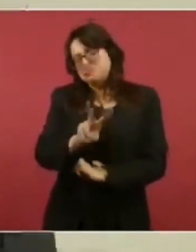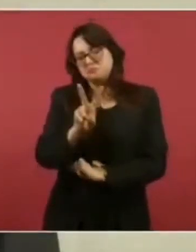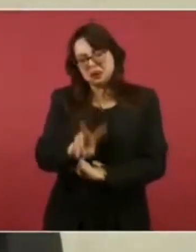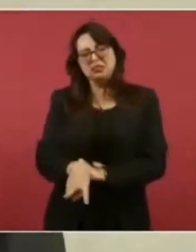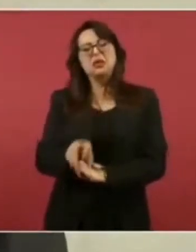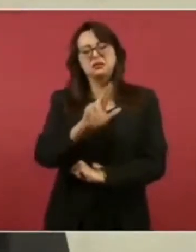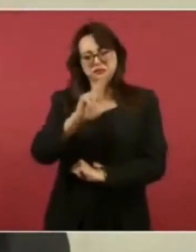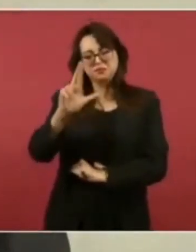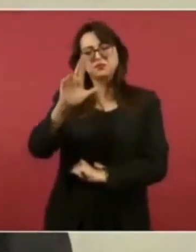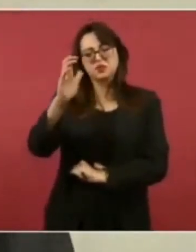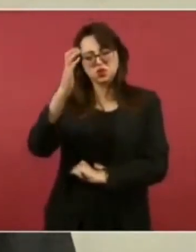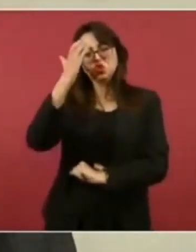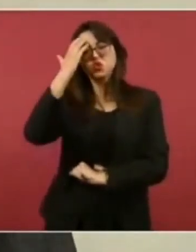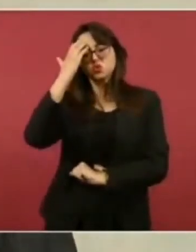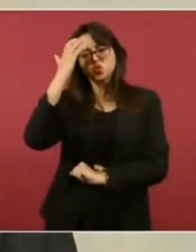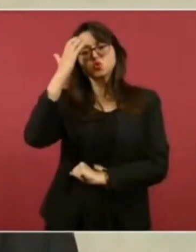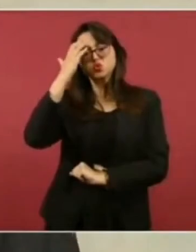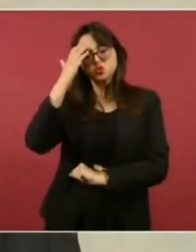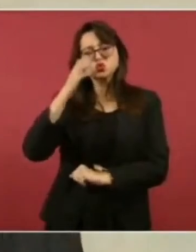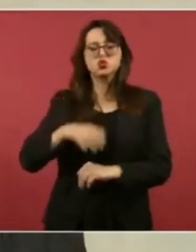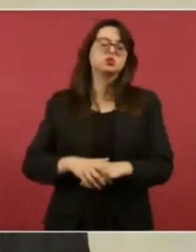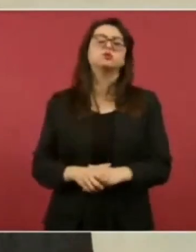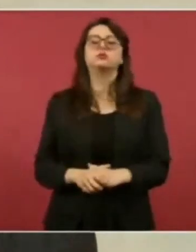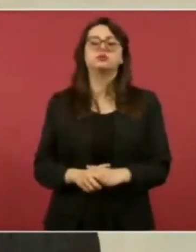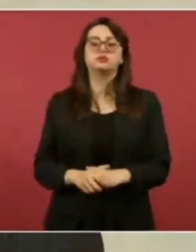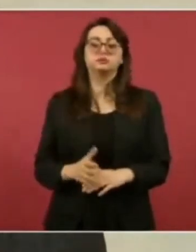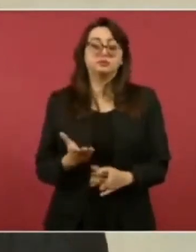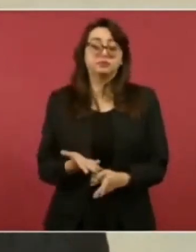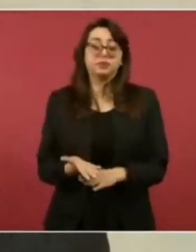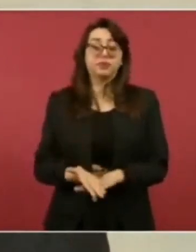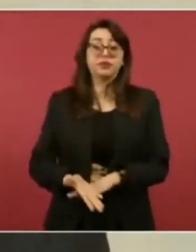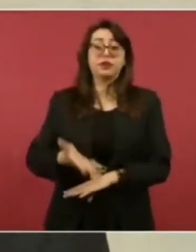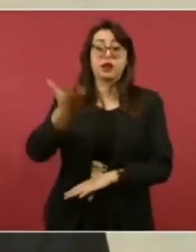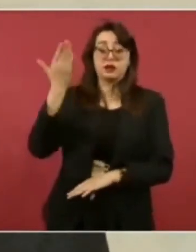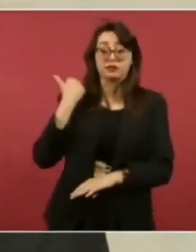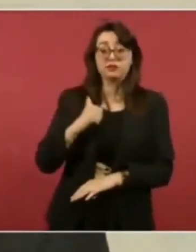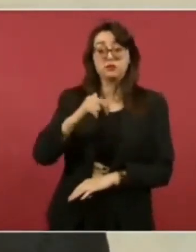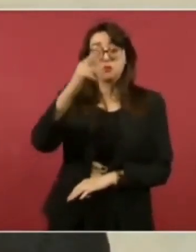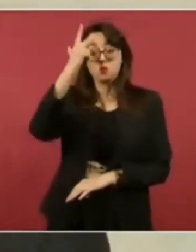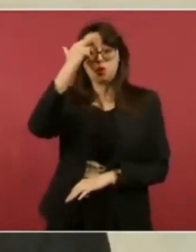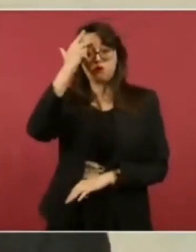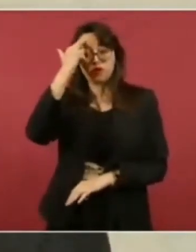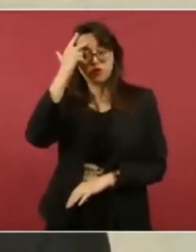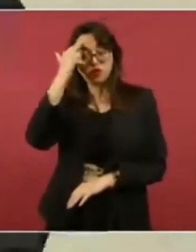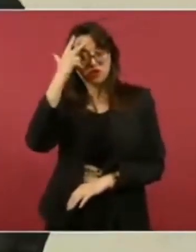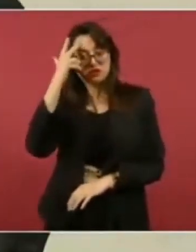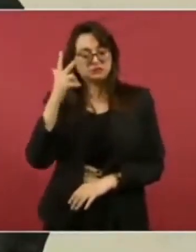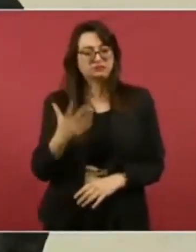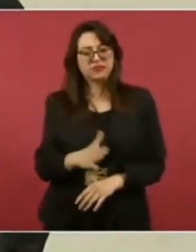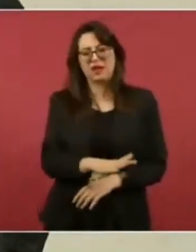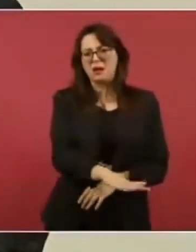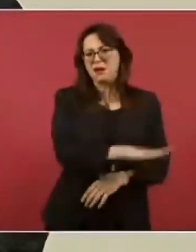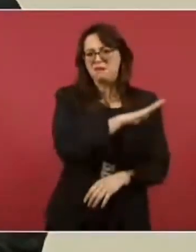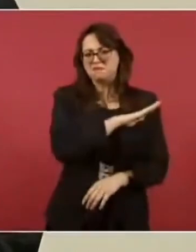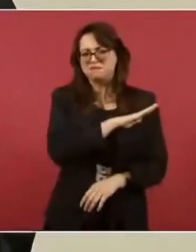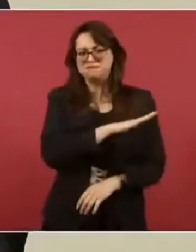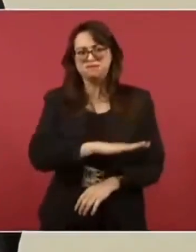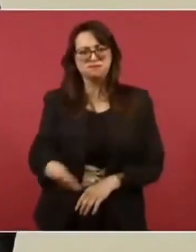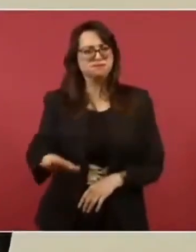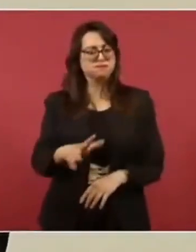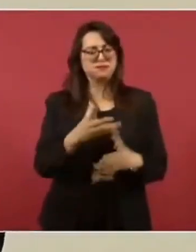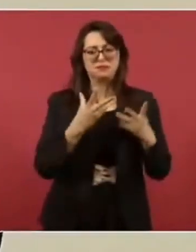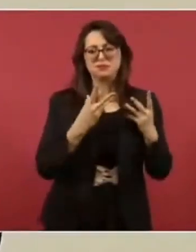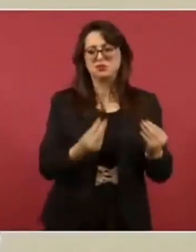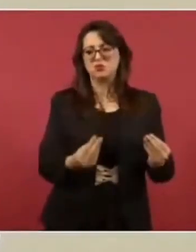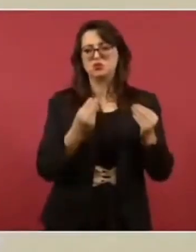de los sepulcros, luego del gobierno del presidente Cárdenas,